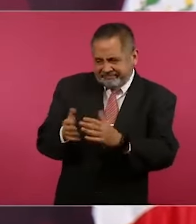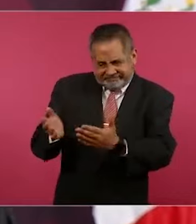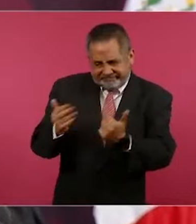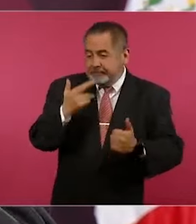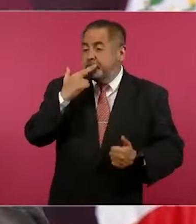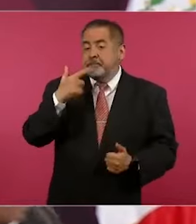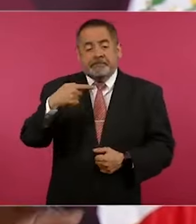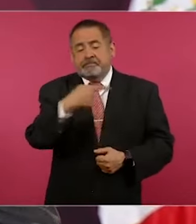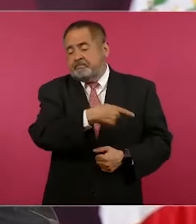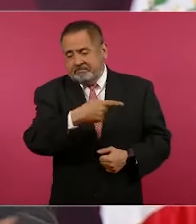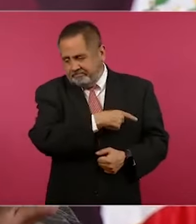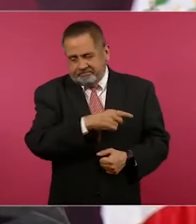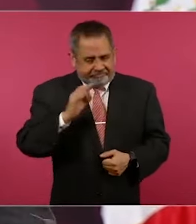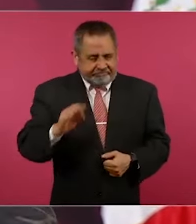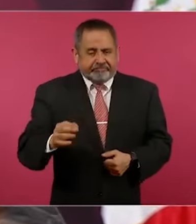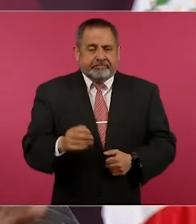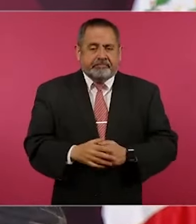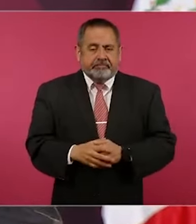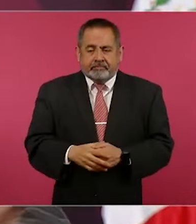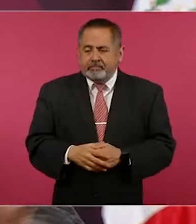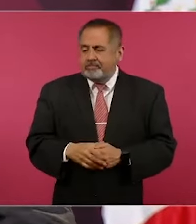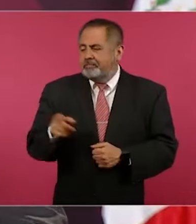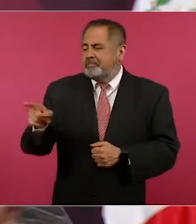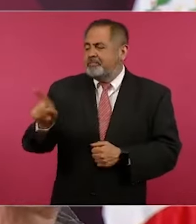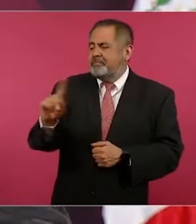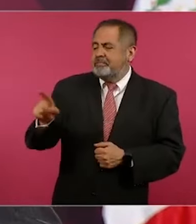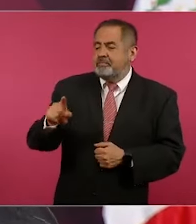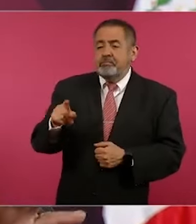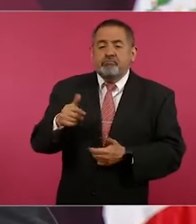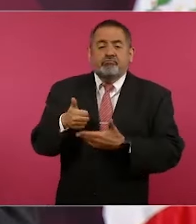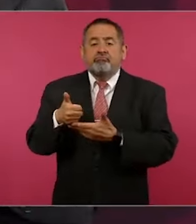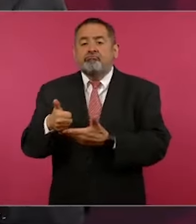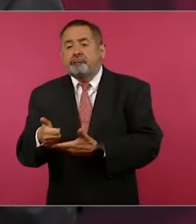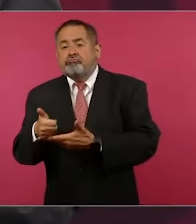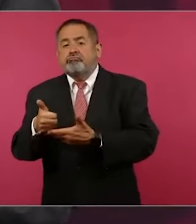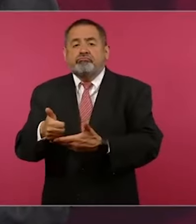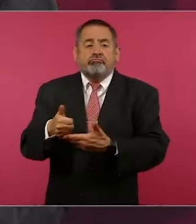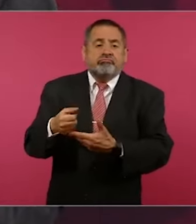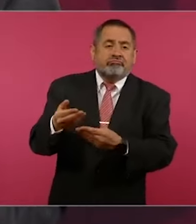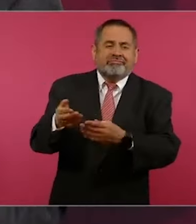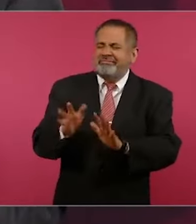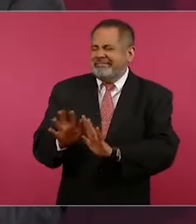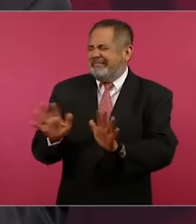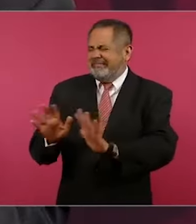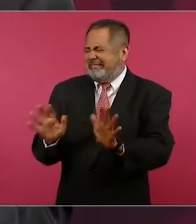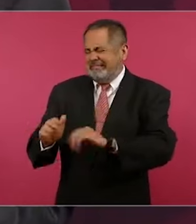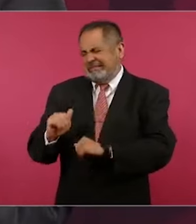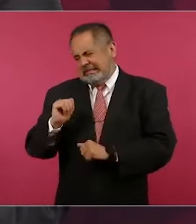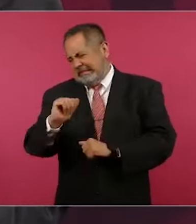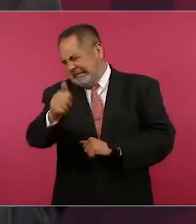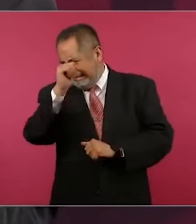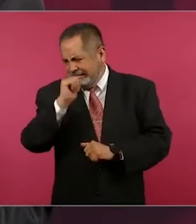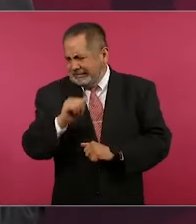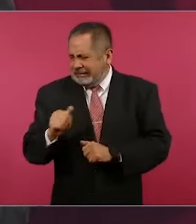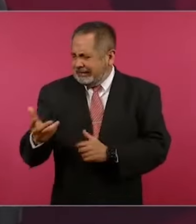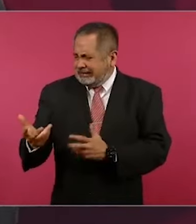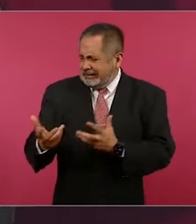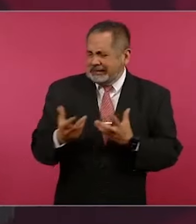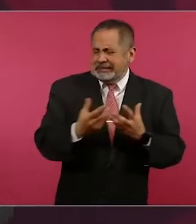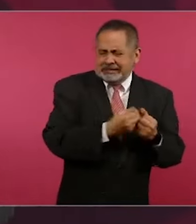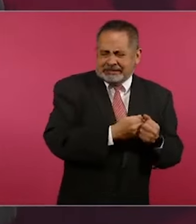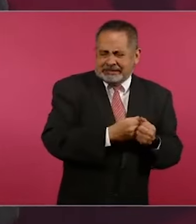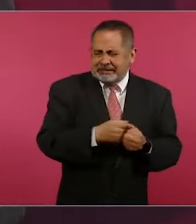no estés pensando en los demás, porque el que se mete a Redentor